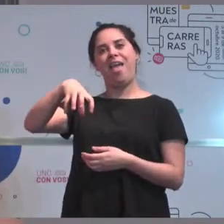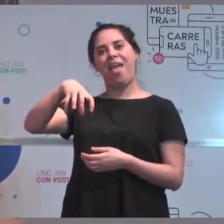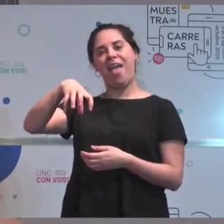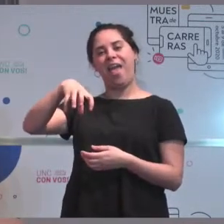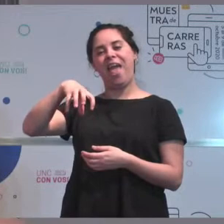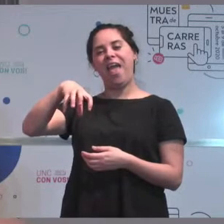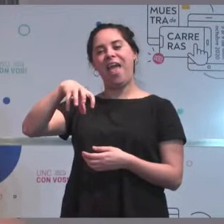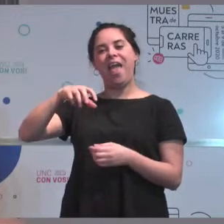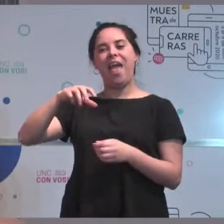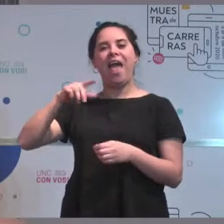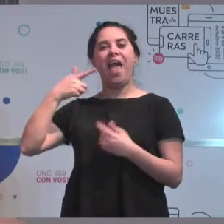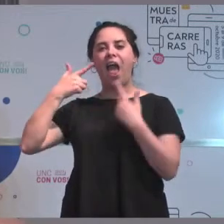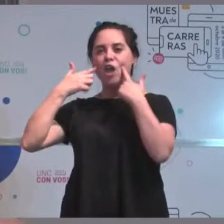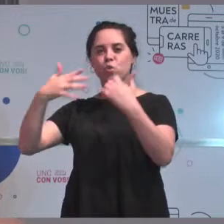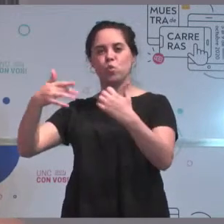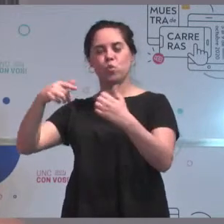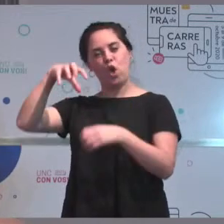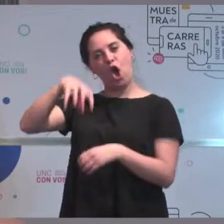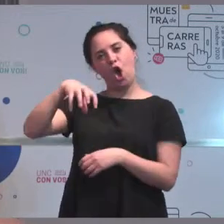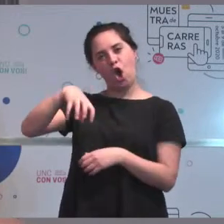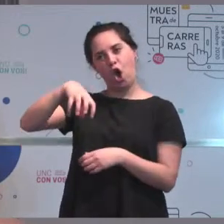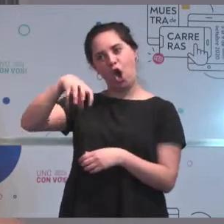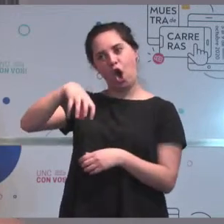mi estudio profesional propio.